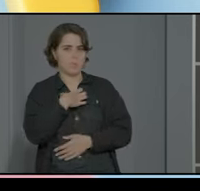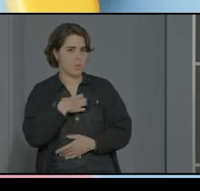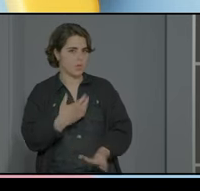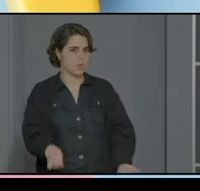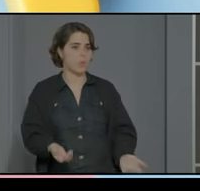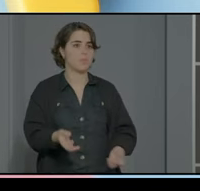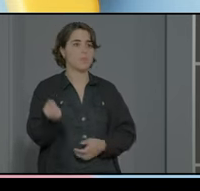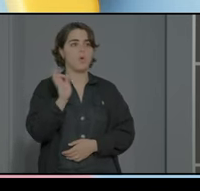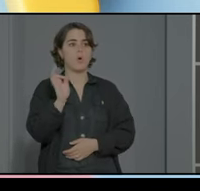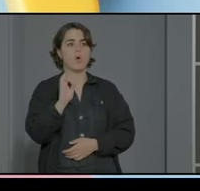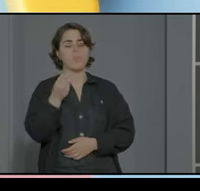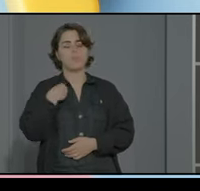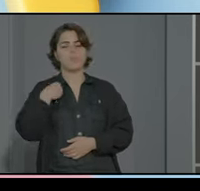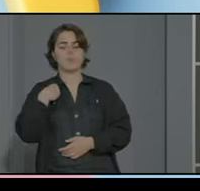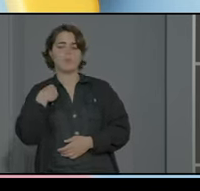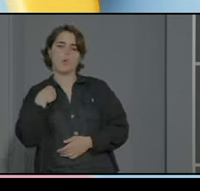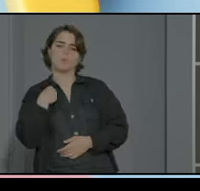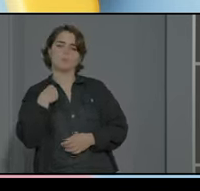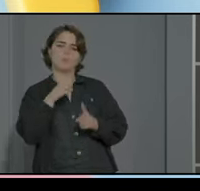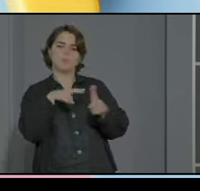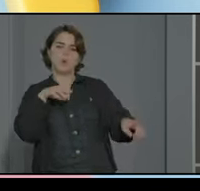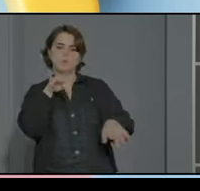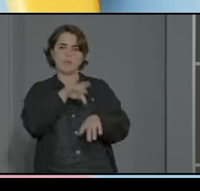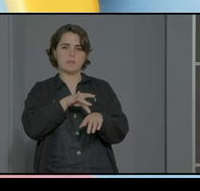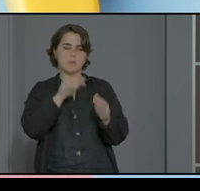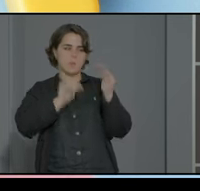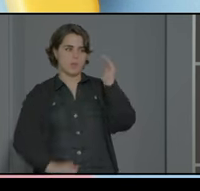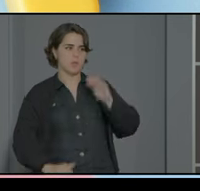para un ojo menos clínico de los nuestros